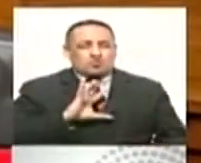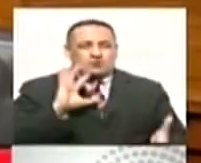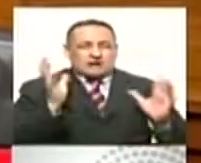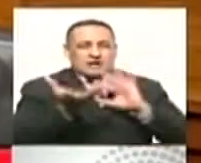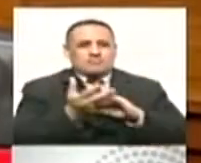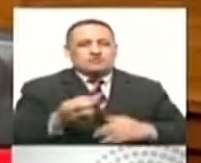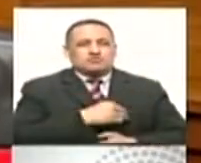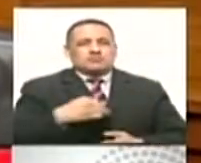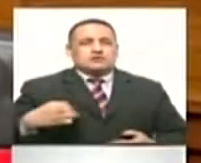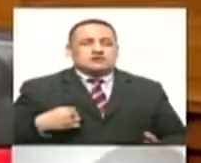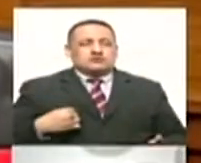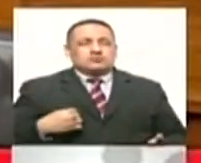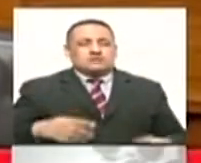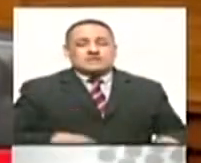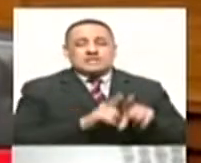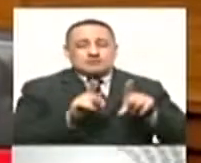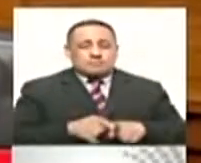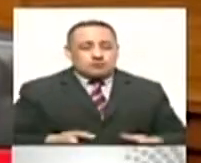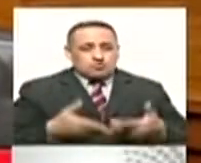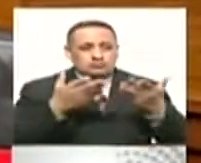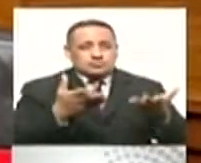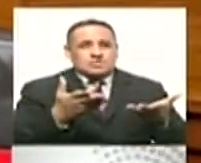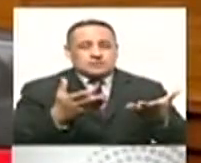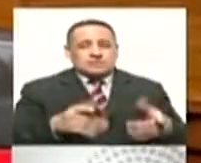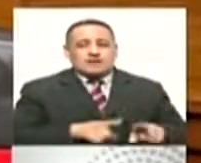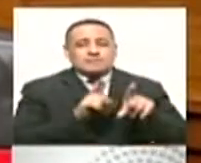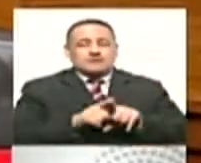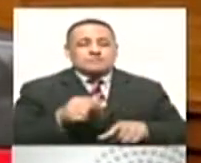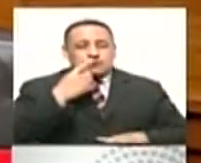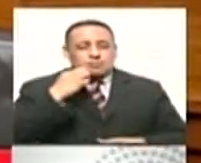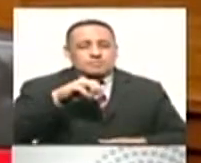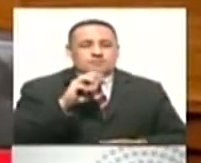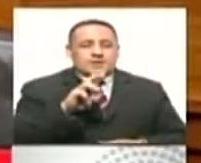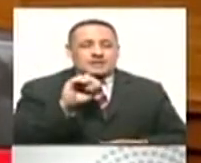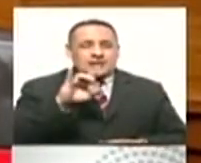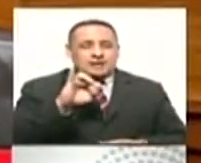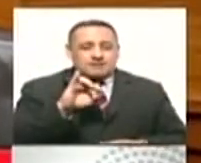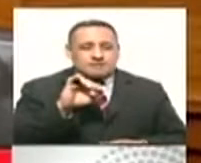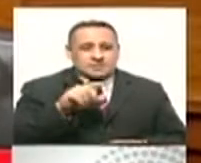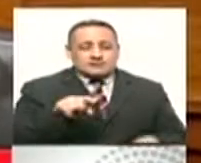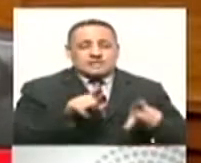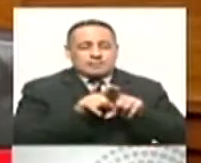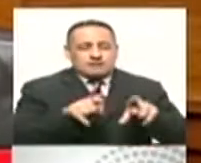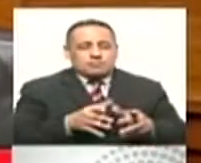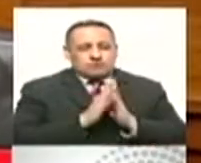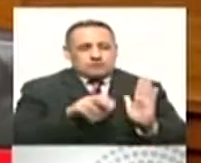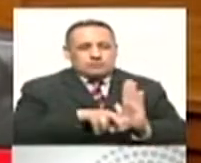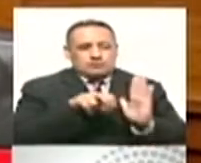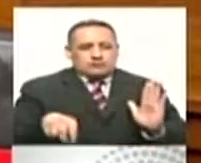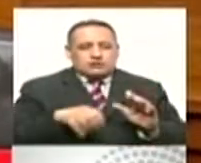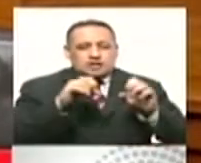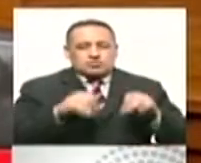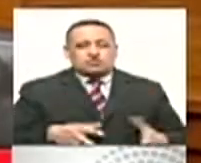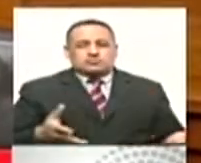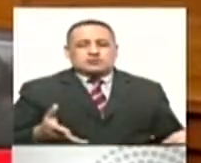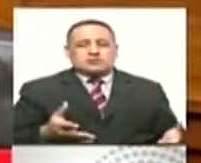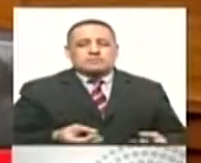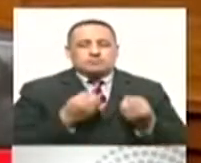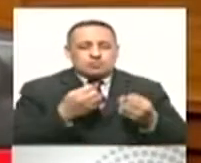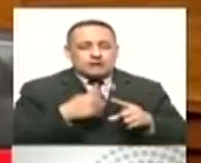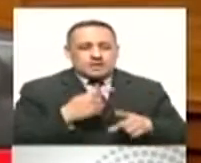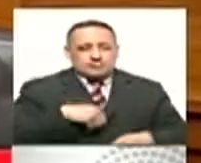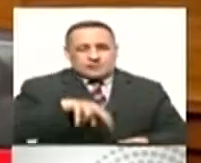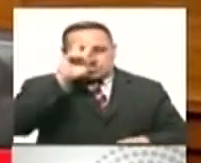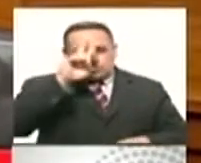casa a vacunar. Y esto es parte de lo que necesitamos hacer como país, porque somos un país, digamos, con muchas complejidades